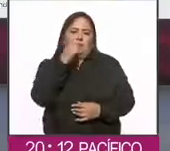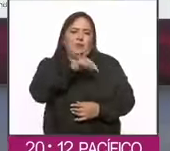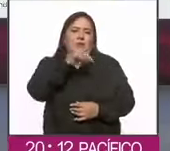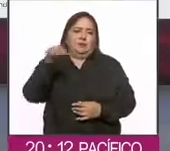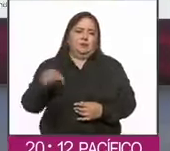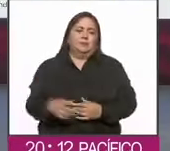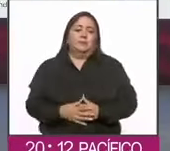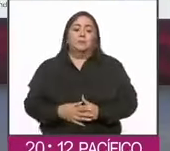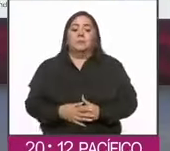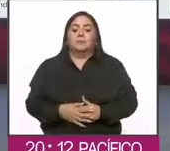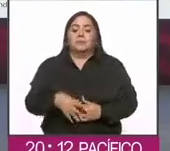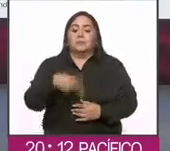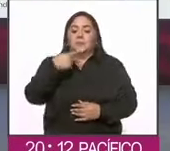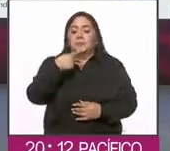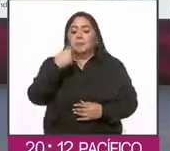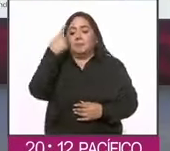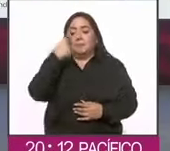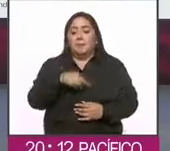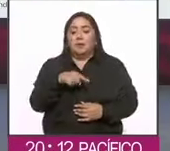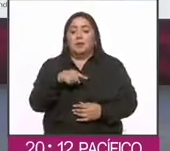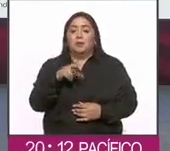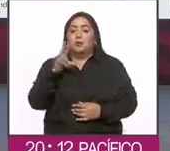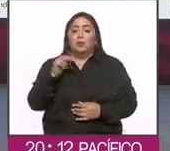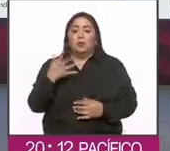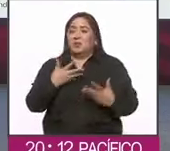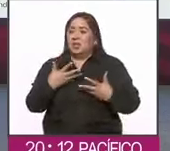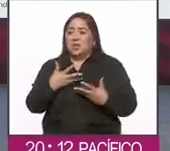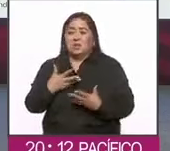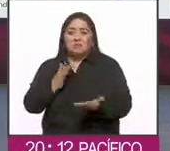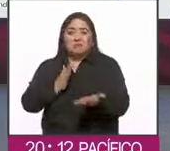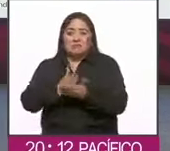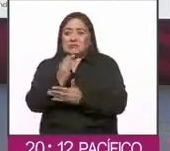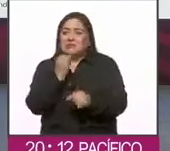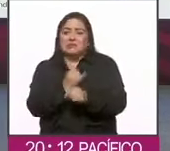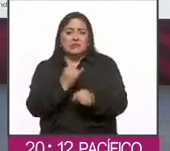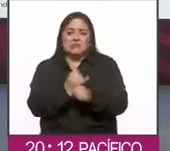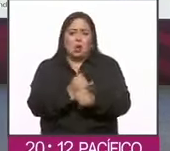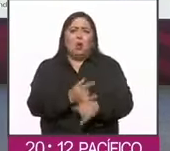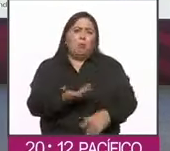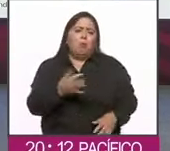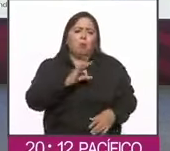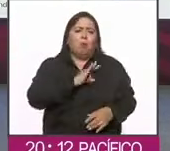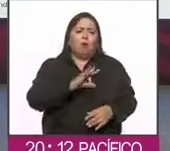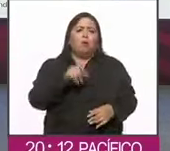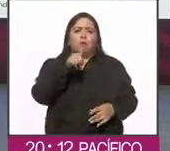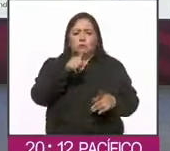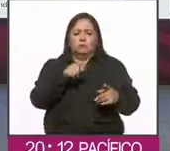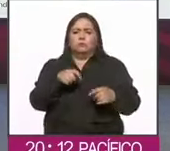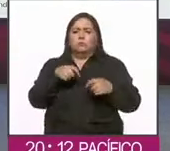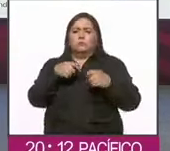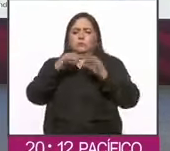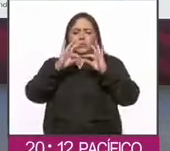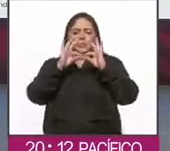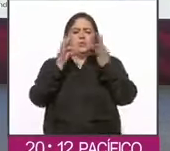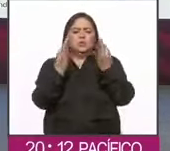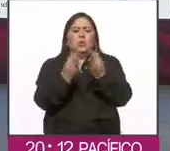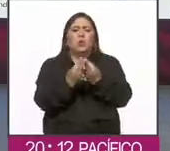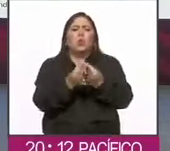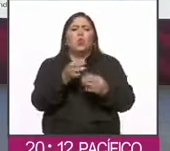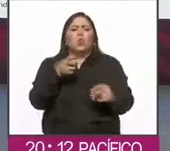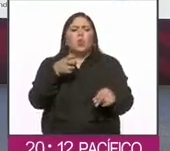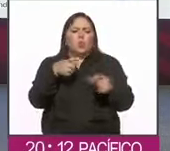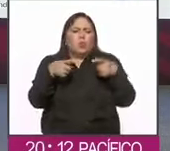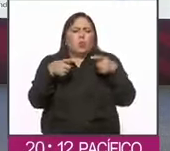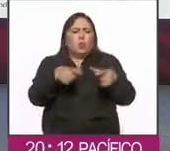Para donde no tengamos acceso a internet, también se va a otorgar de un disco duro donde van a estar